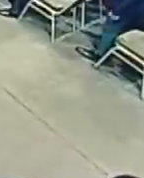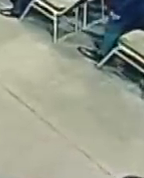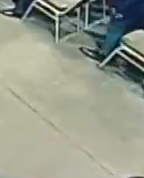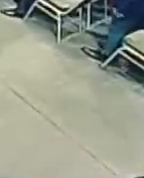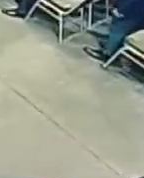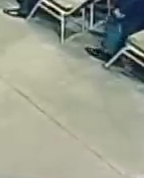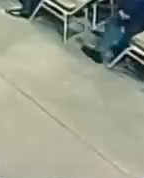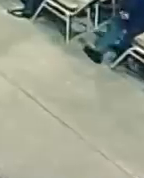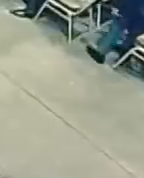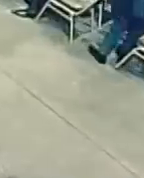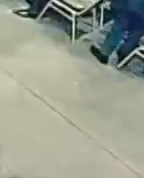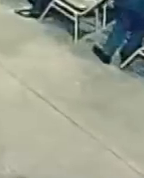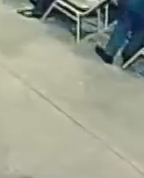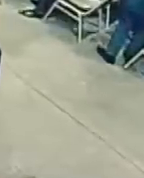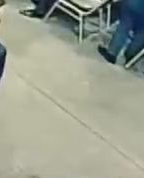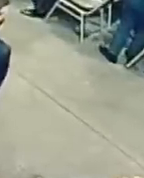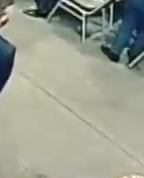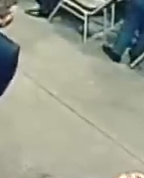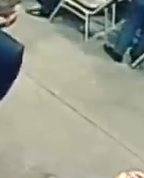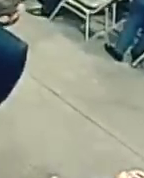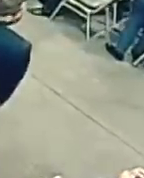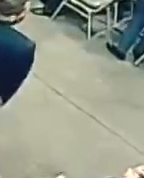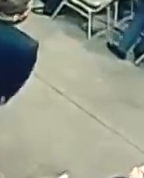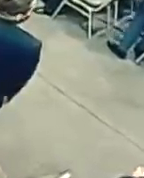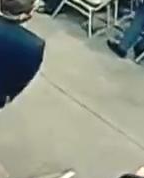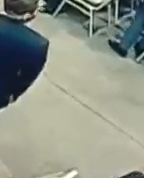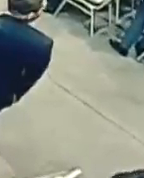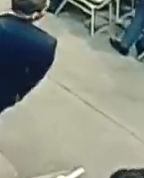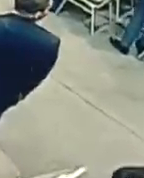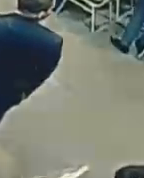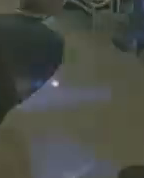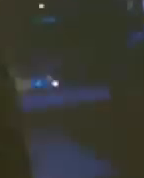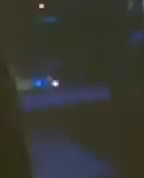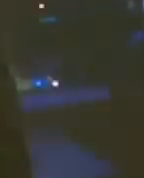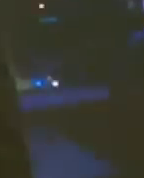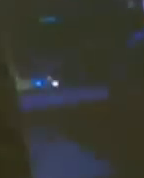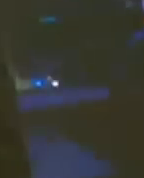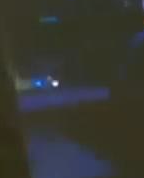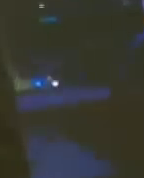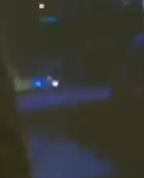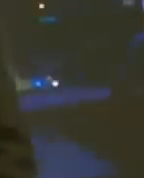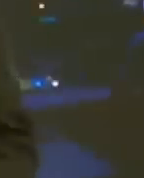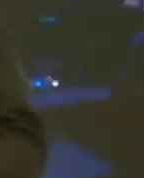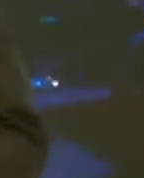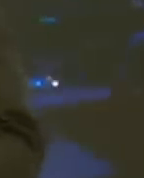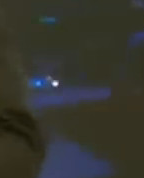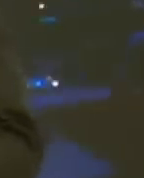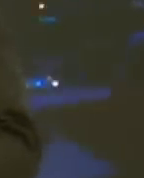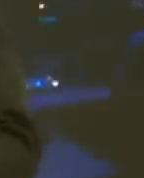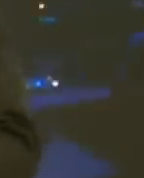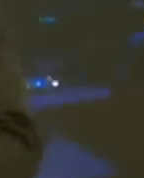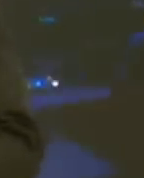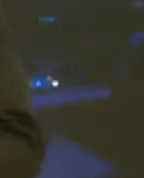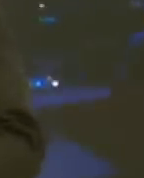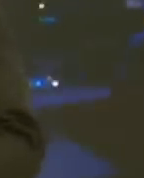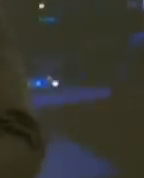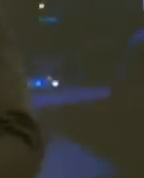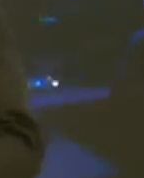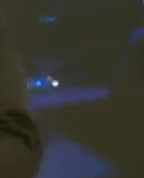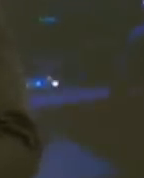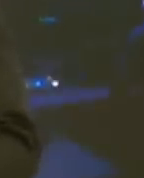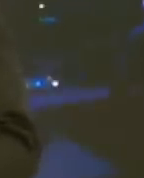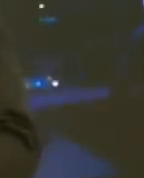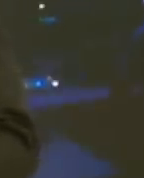con este resumen nosotros vamos a despedir esta transmisión y bien ustedes lo vieron al presidente de la república